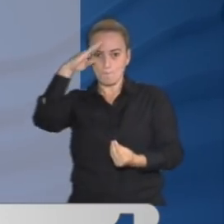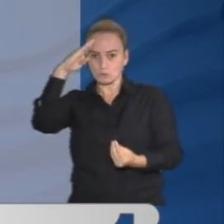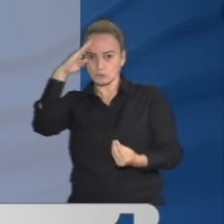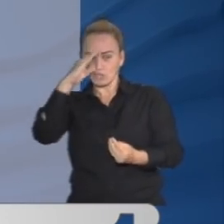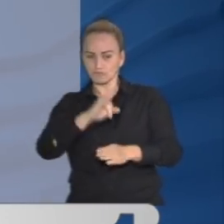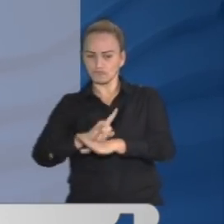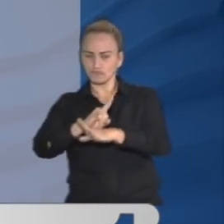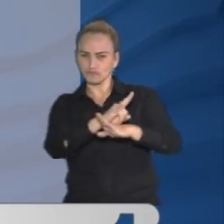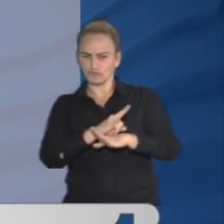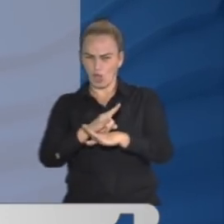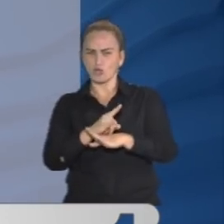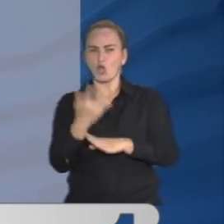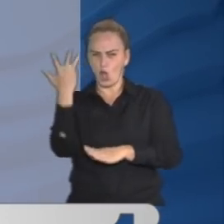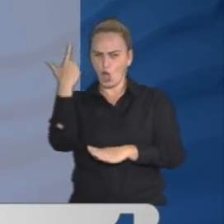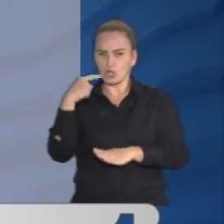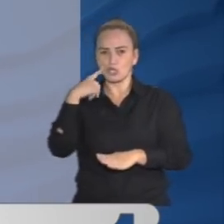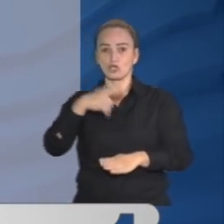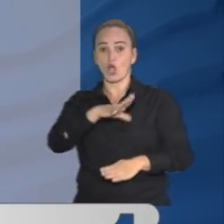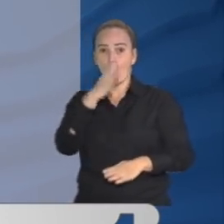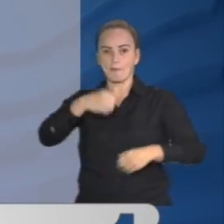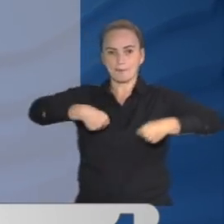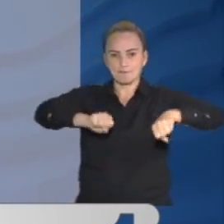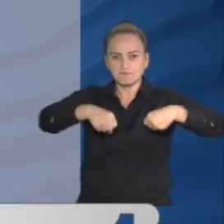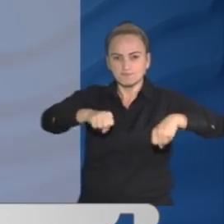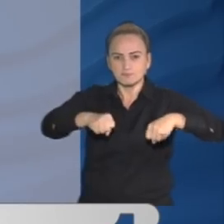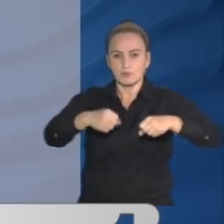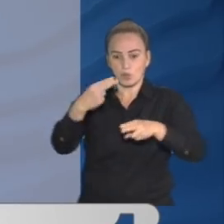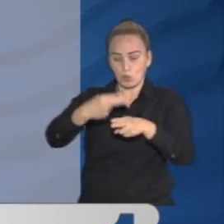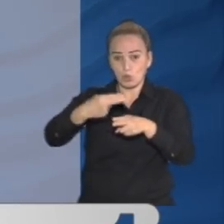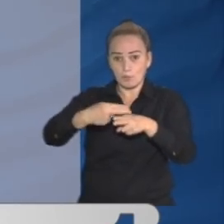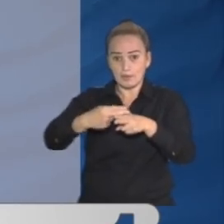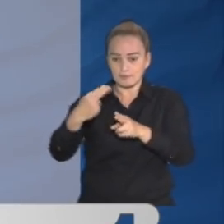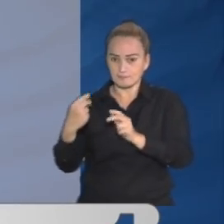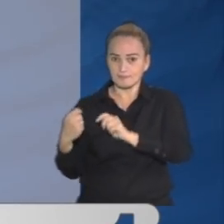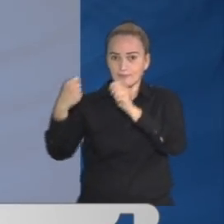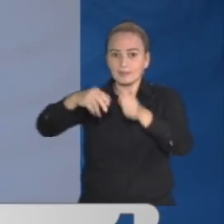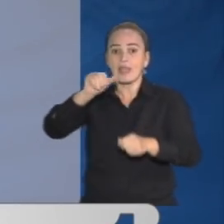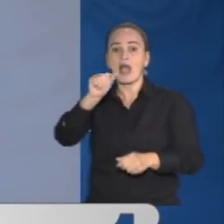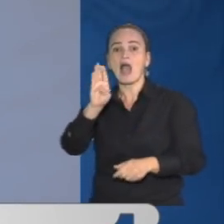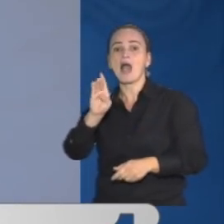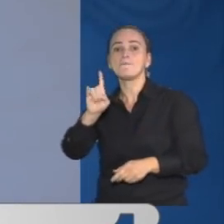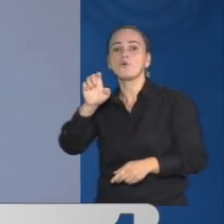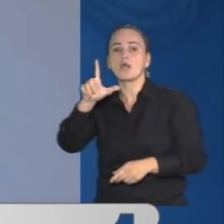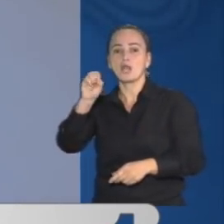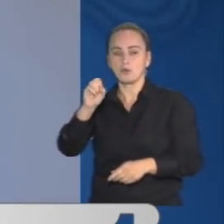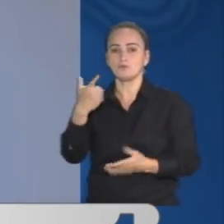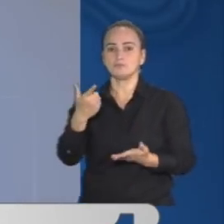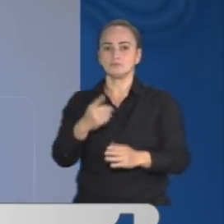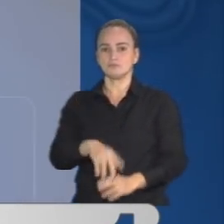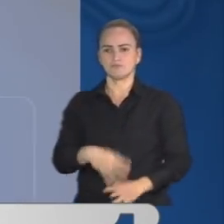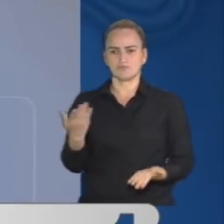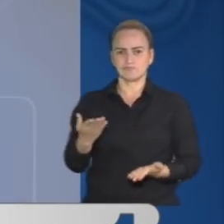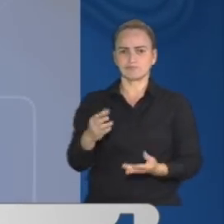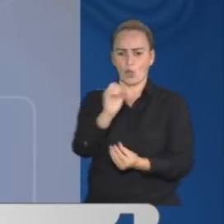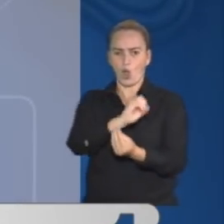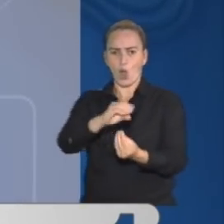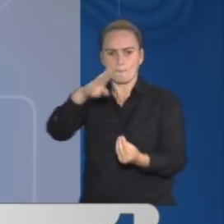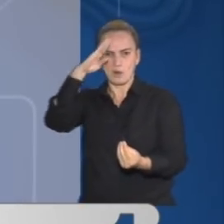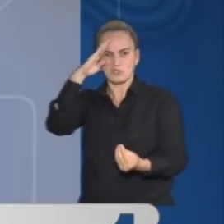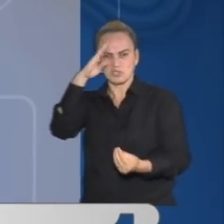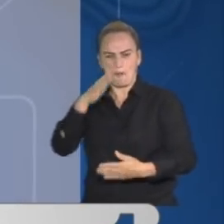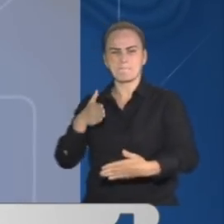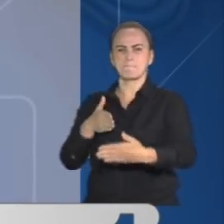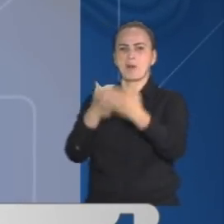seguridad de rutina, un hombre motorizado, identificado con el alias de El Abuelo, cometió irrespeto contra la policía